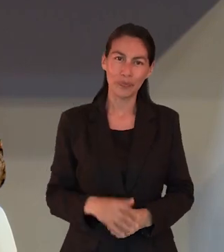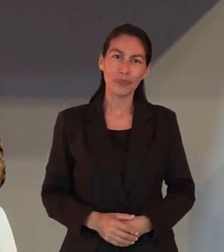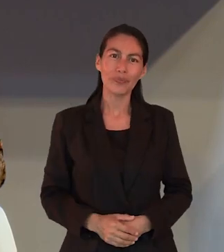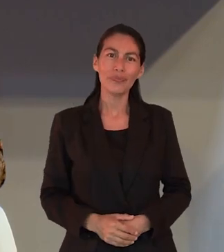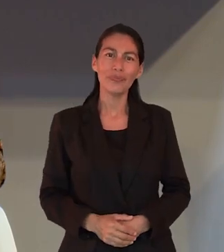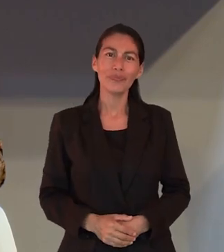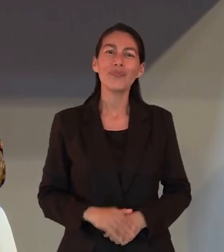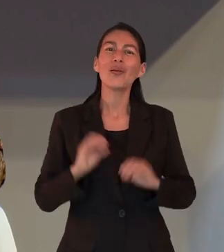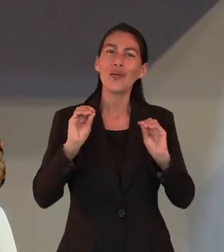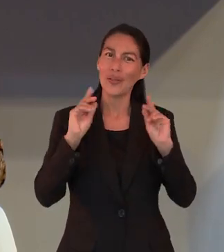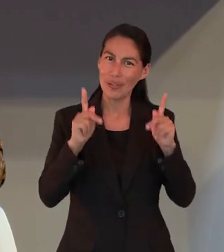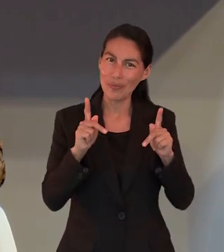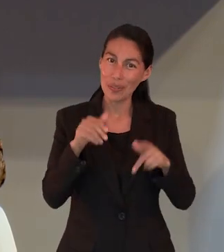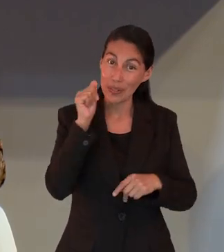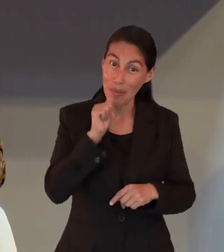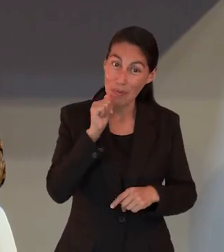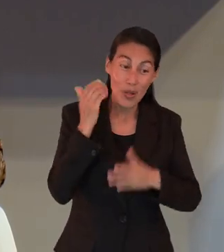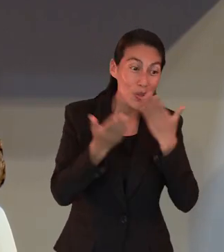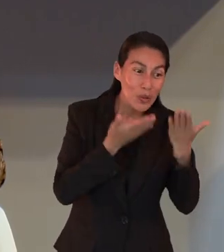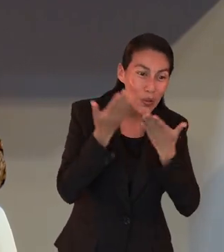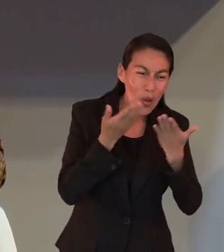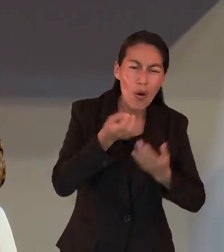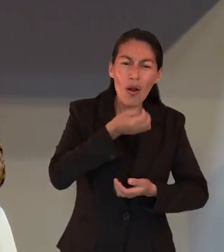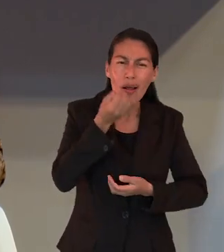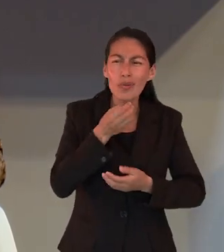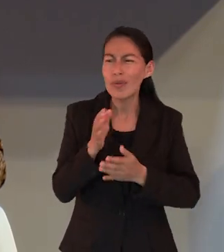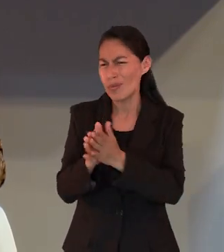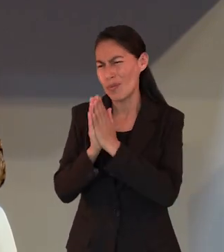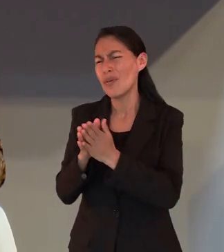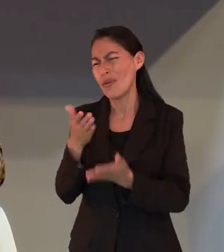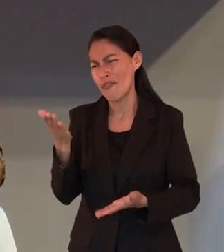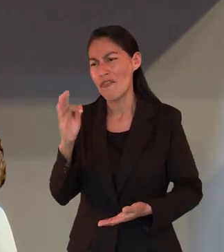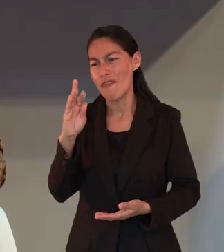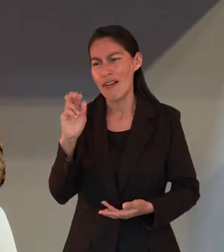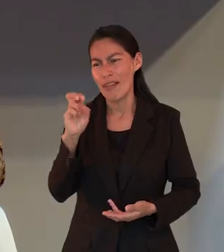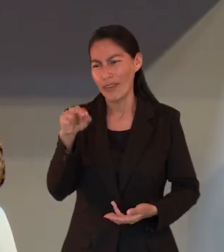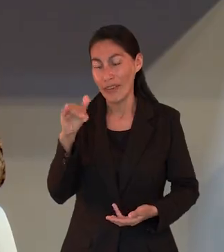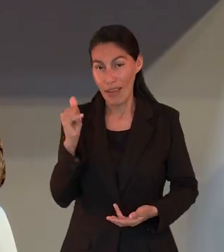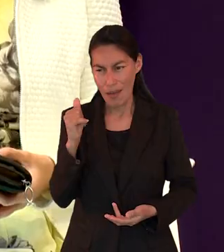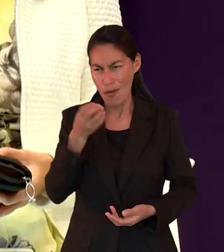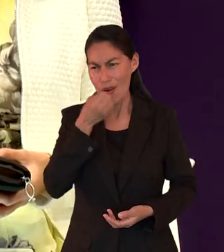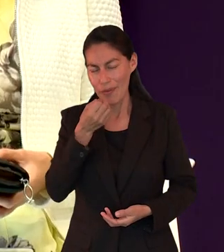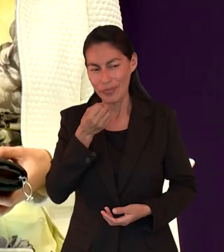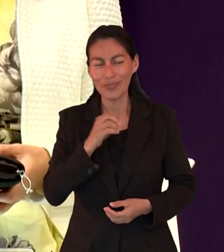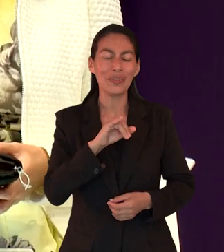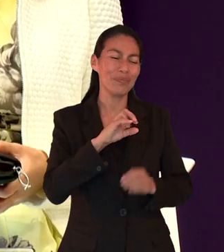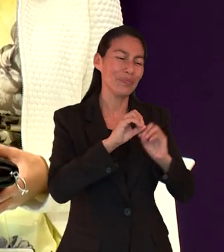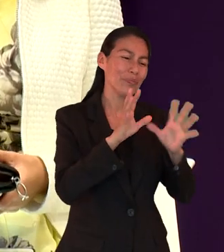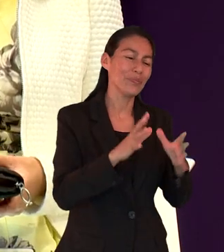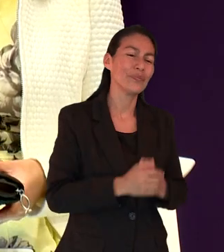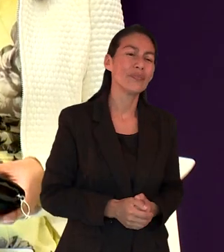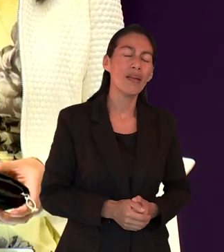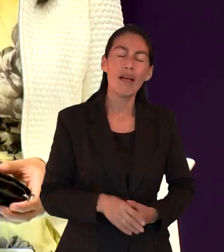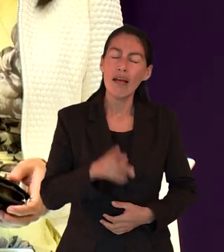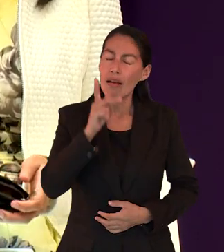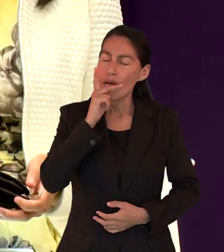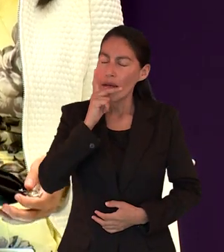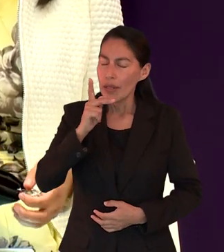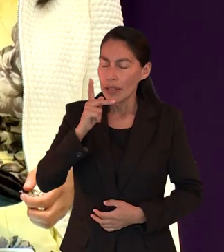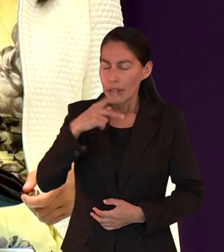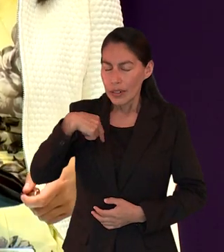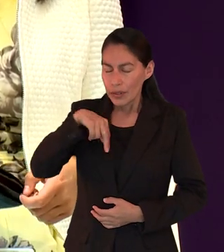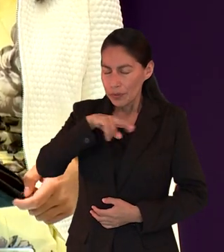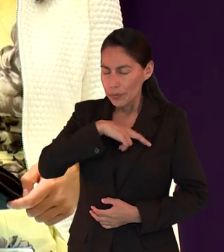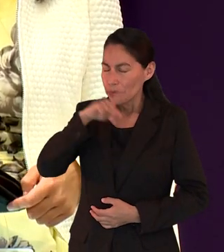estudio tenemos un momento de oración. Frania, ¿te gustaría orar? Vamos a orar. Padre